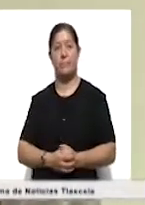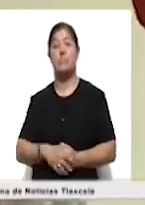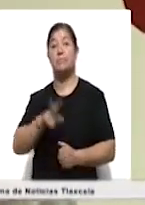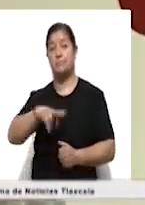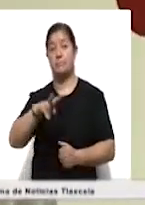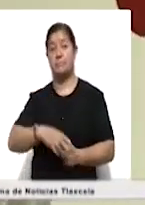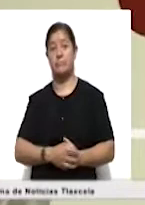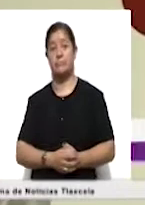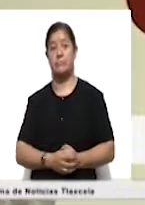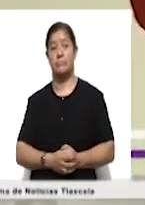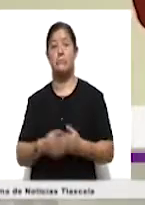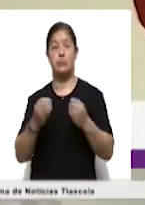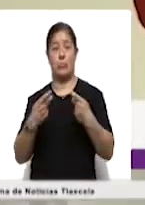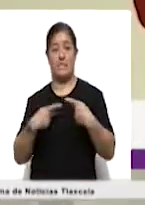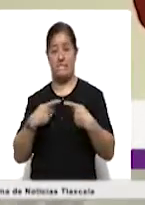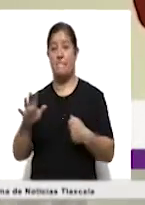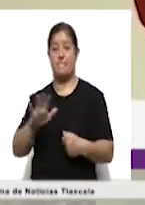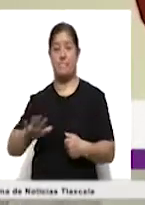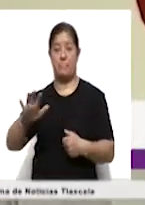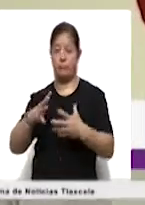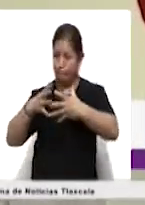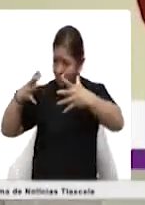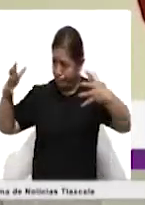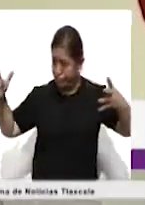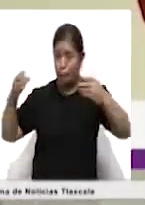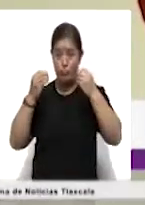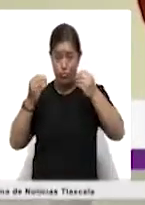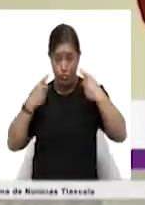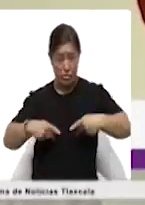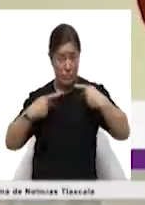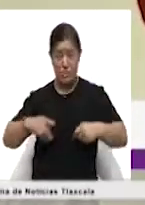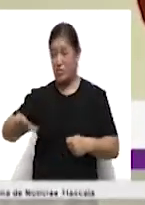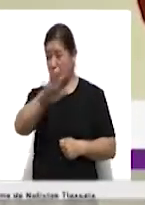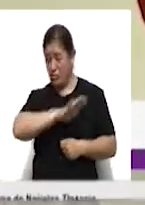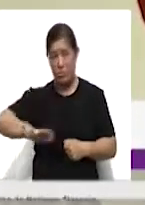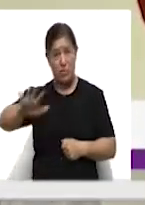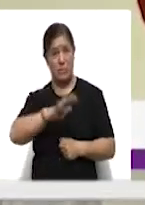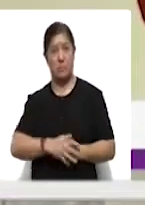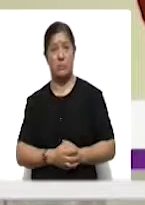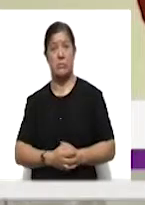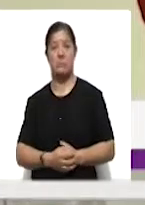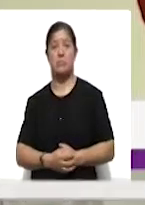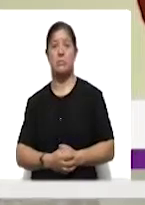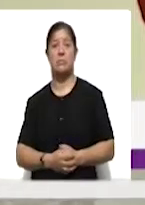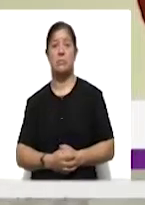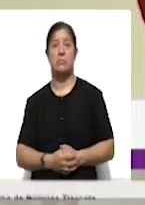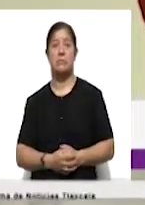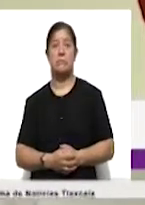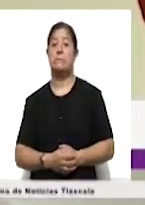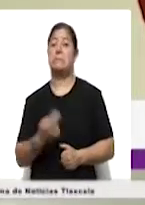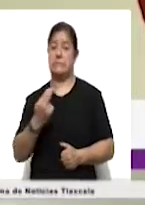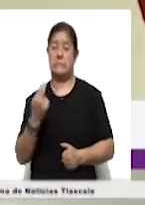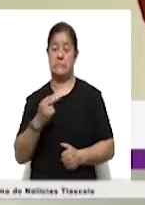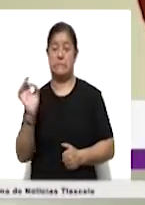que gran parte de la población, gran parte de todos nosotros, de los que estamos aquí, si no hemos necesitado aún de una transfusión